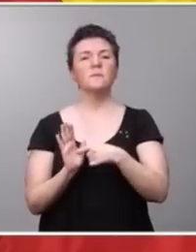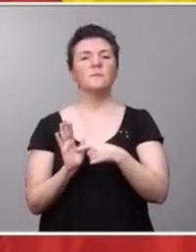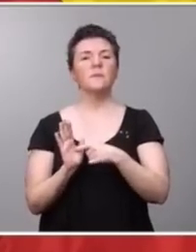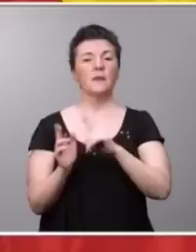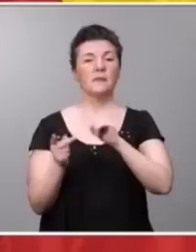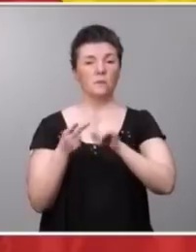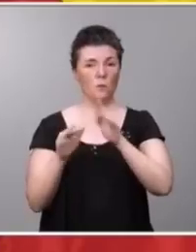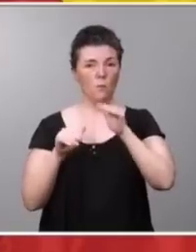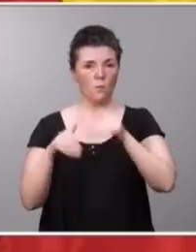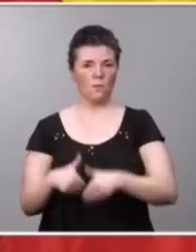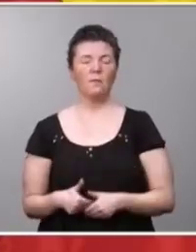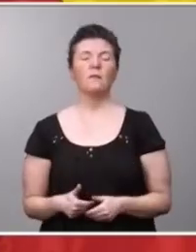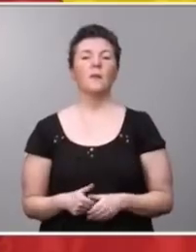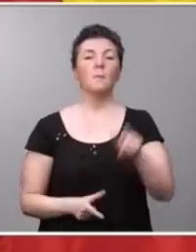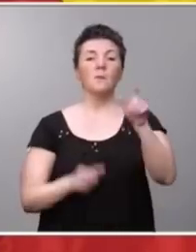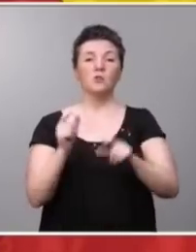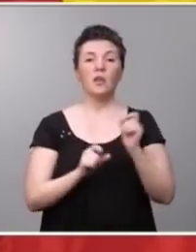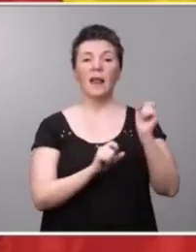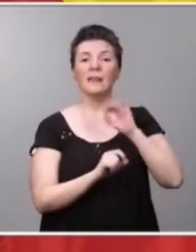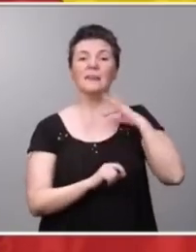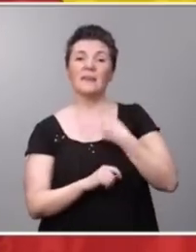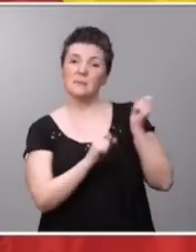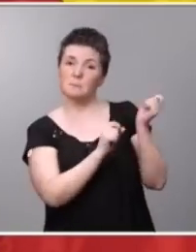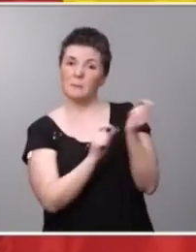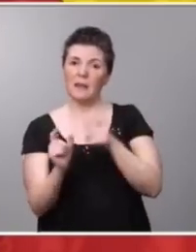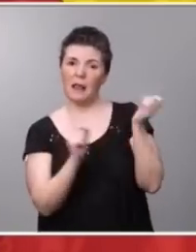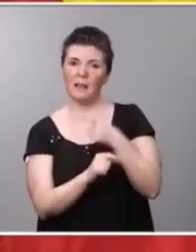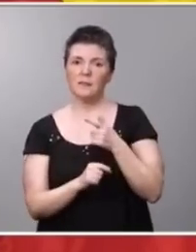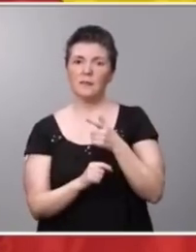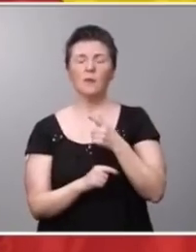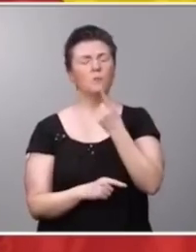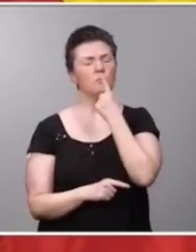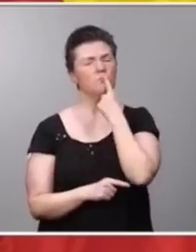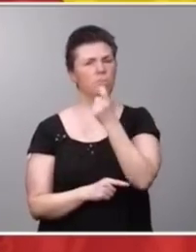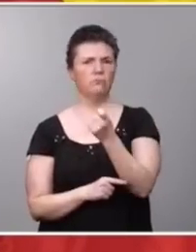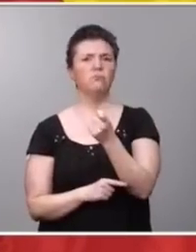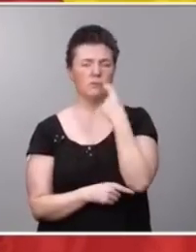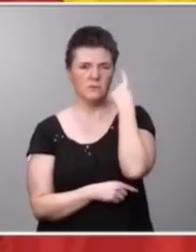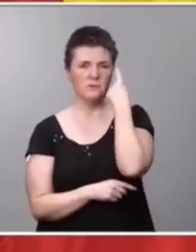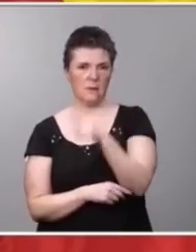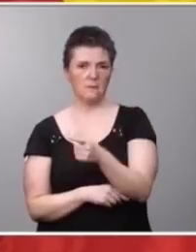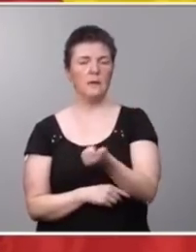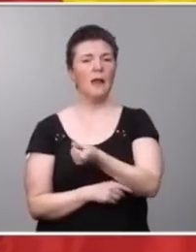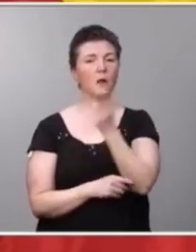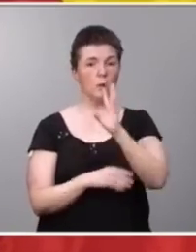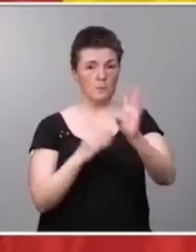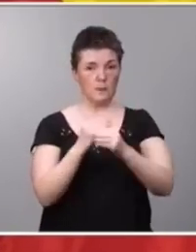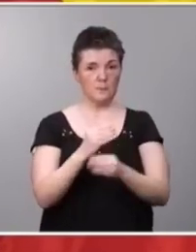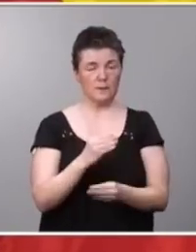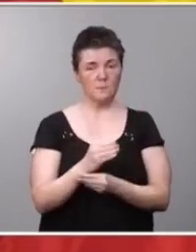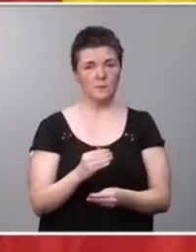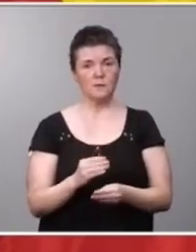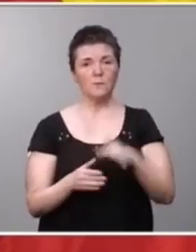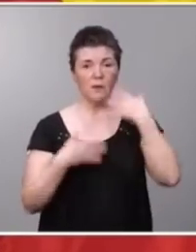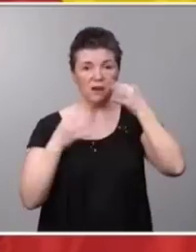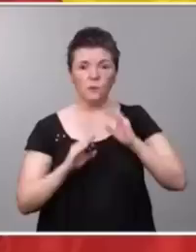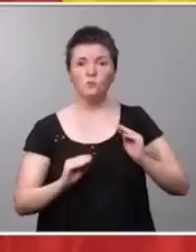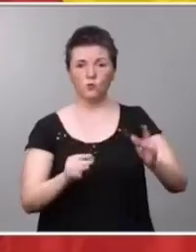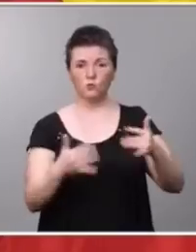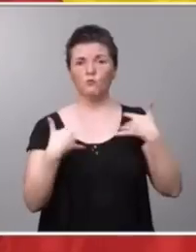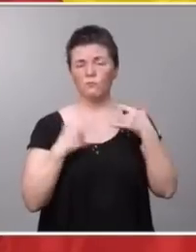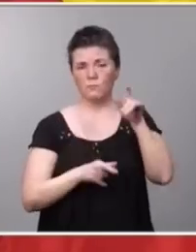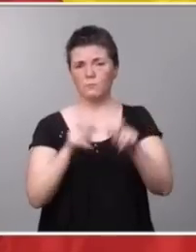Las personas transmigrantes tienen muchísimas dificultades, como saben, algunas añadidas a la realidad que sufren las personas